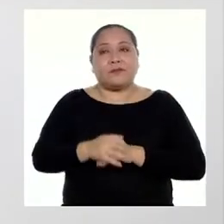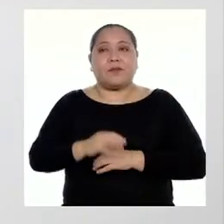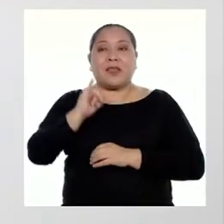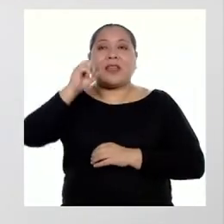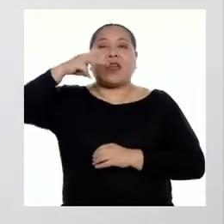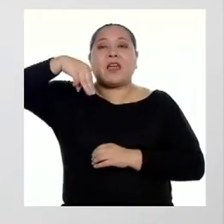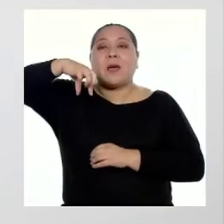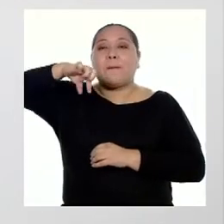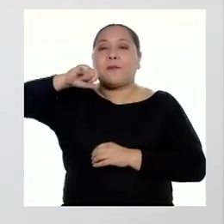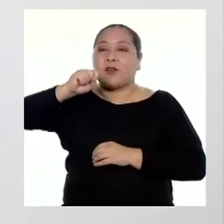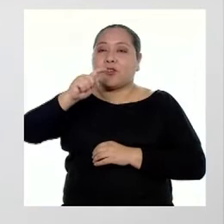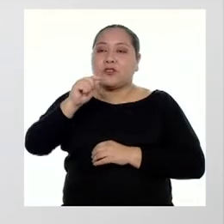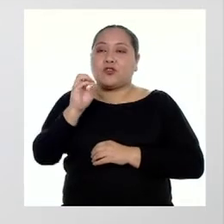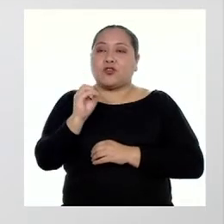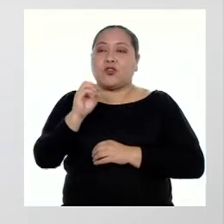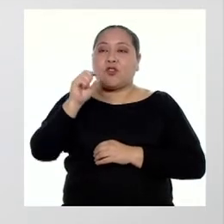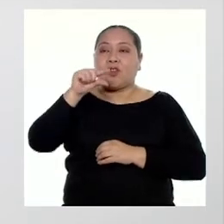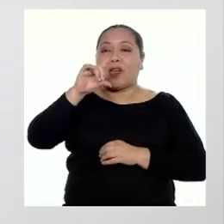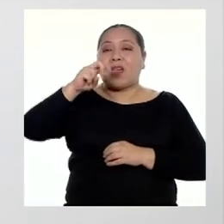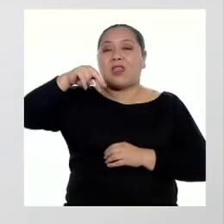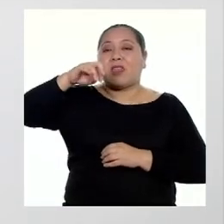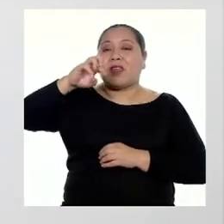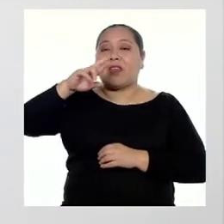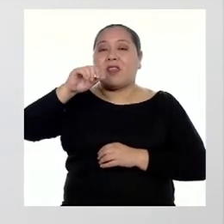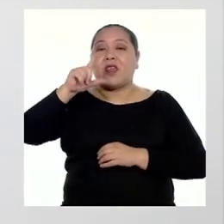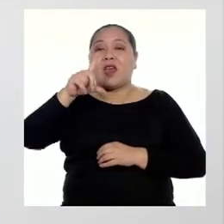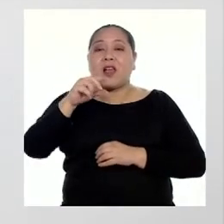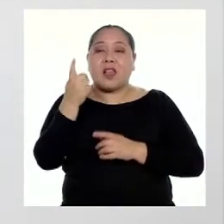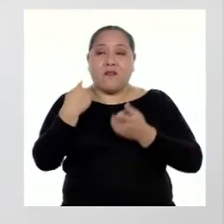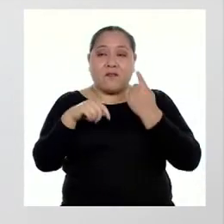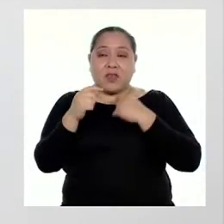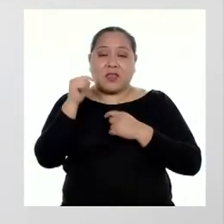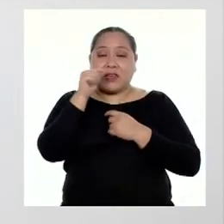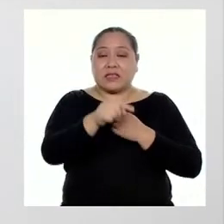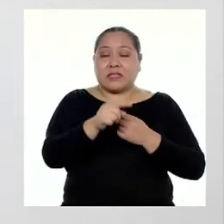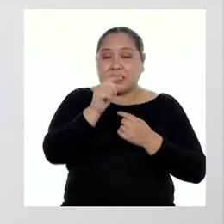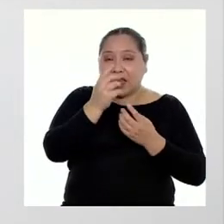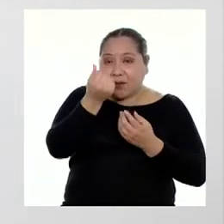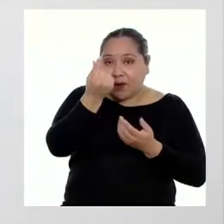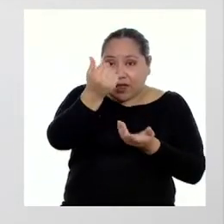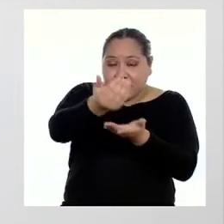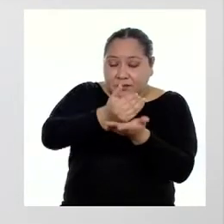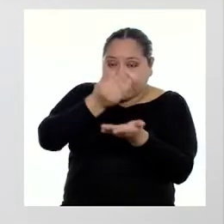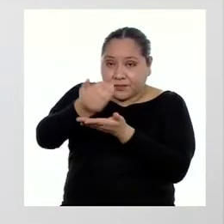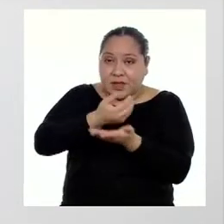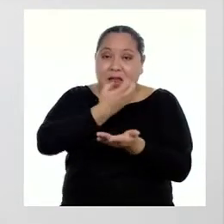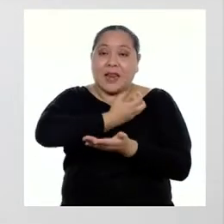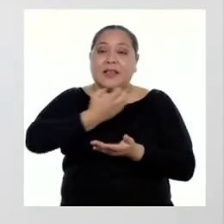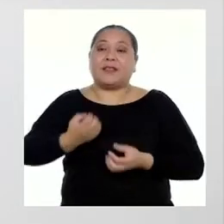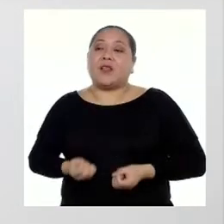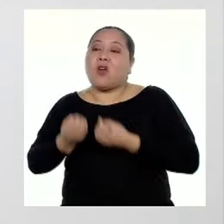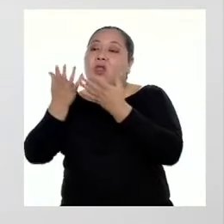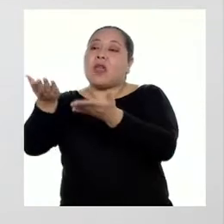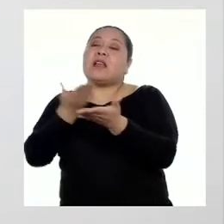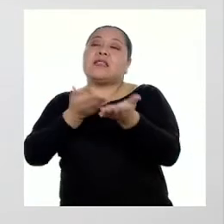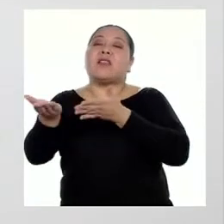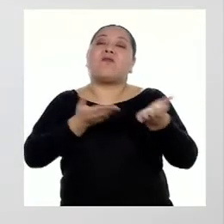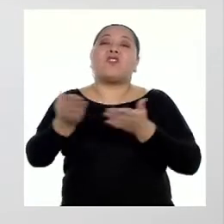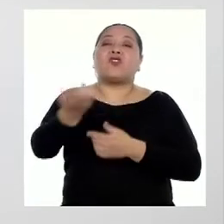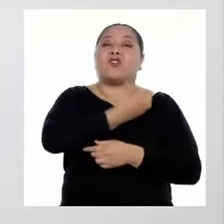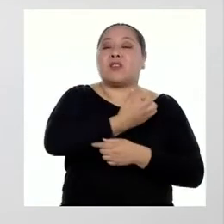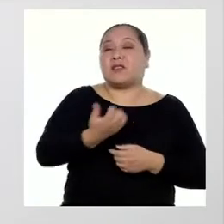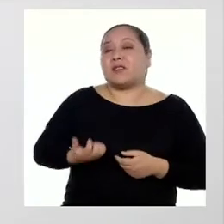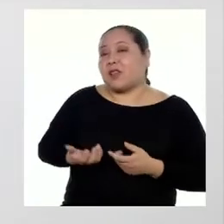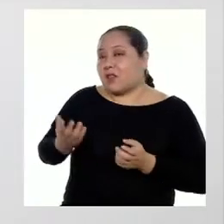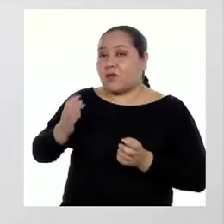General a las Ventas está en las posibilidades de que con ese dinero recaudado, el Estado pueda brindar servicios públicos.